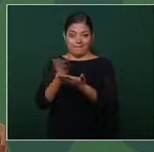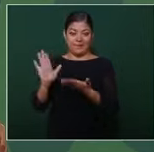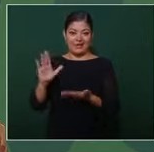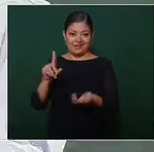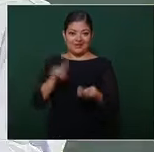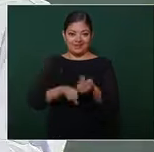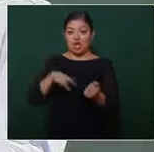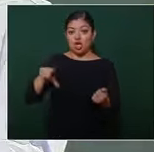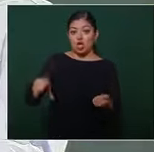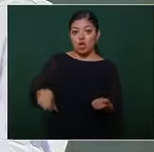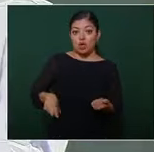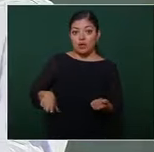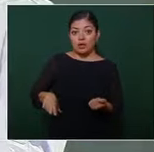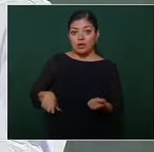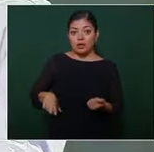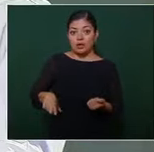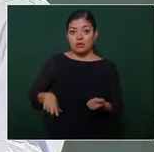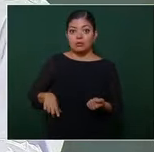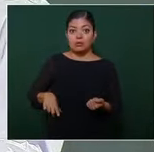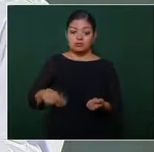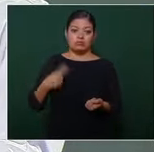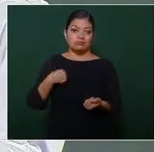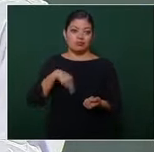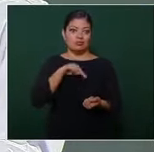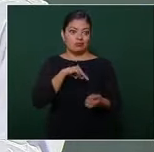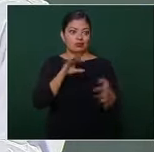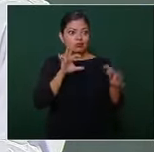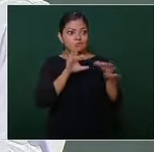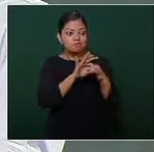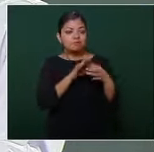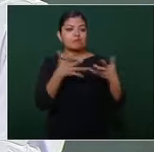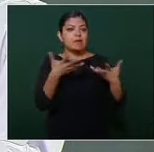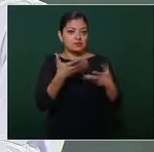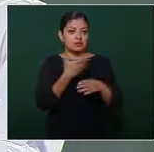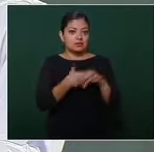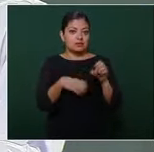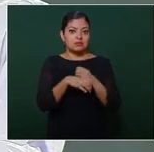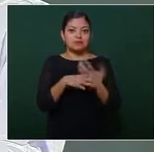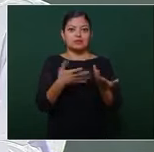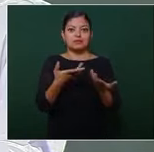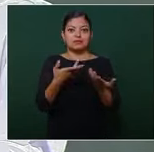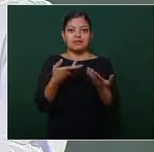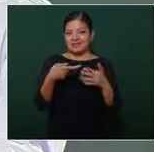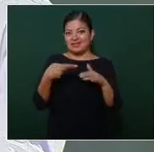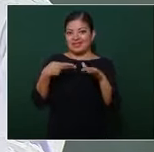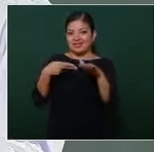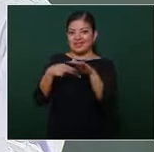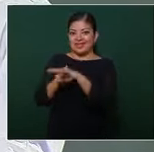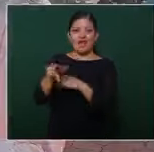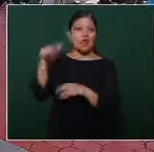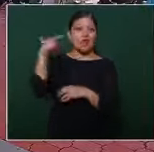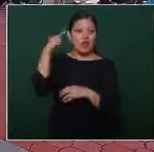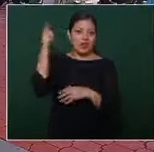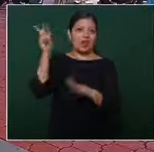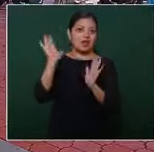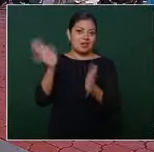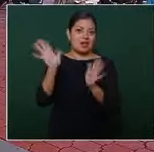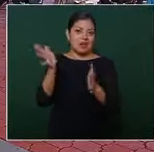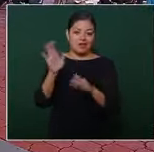hemos hecho cosas importantes se terminó el tren de Guadalajara